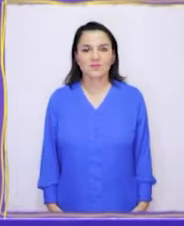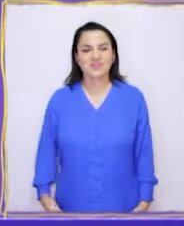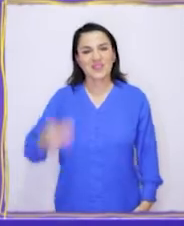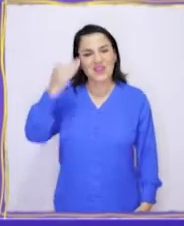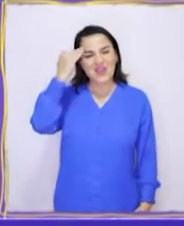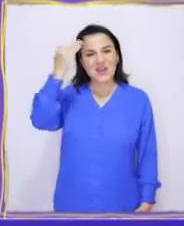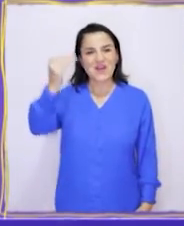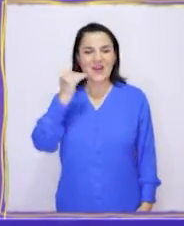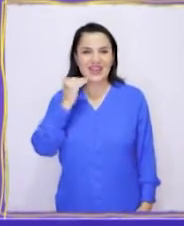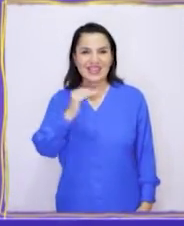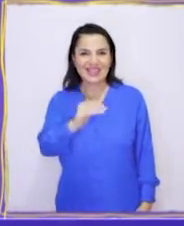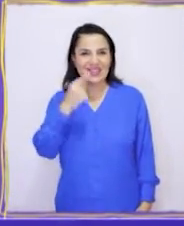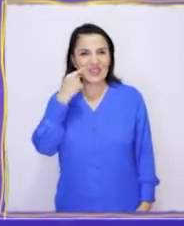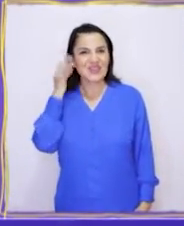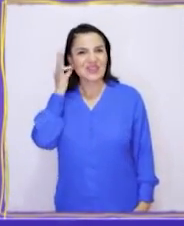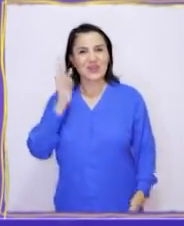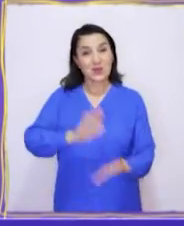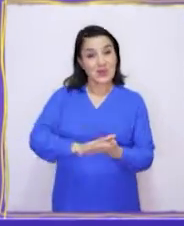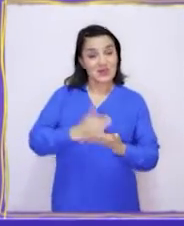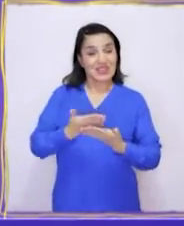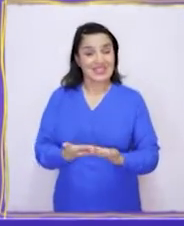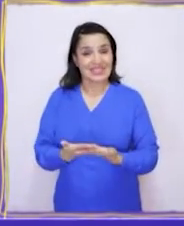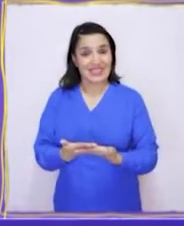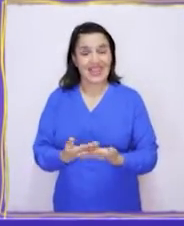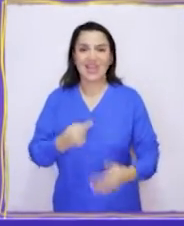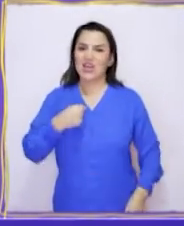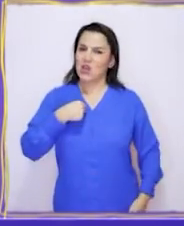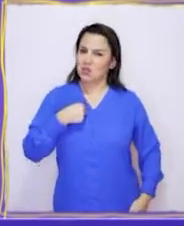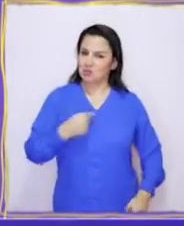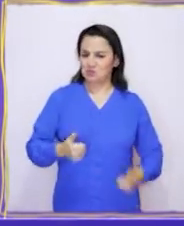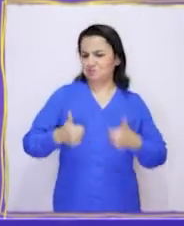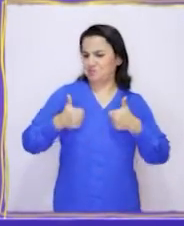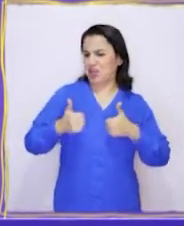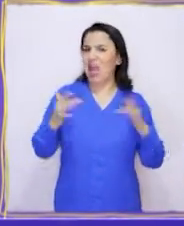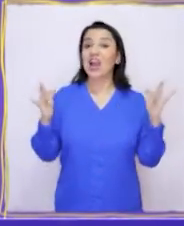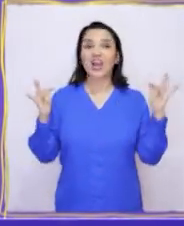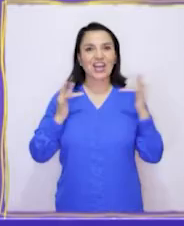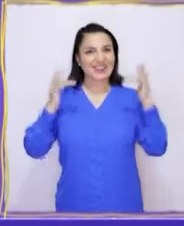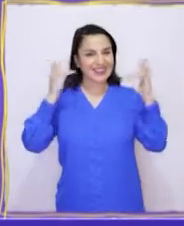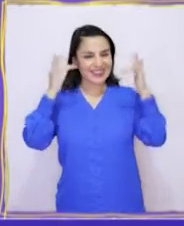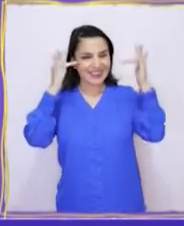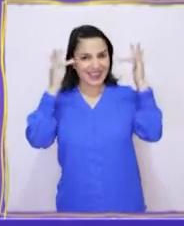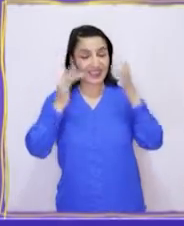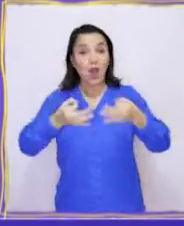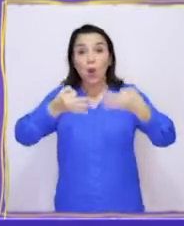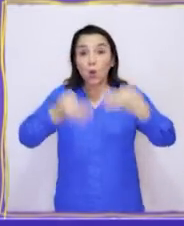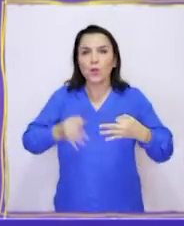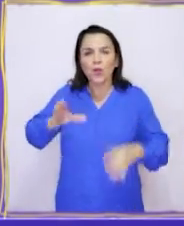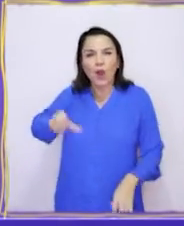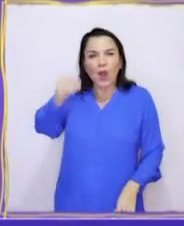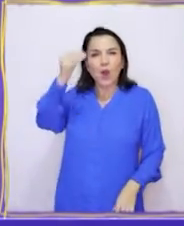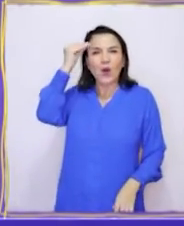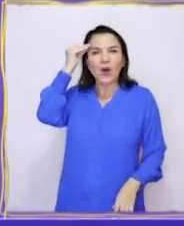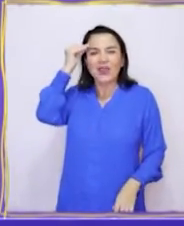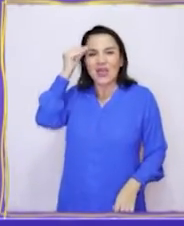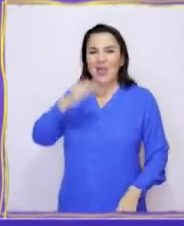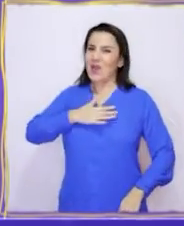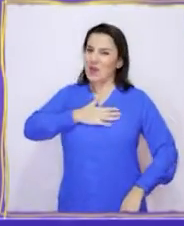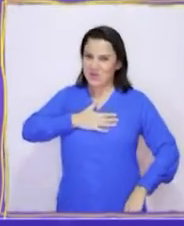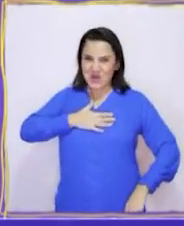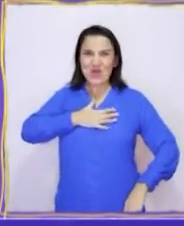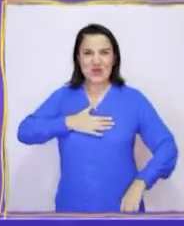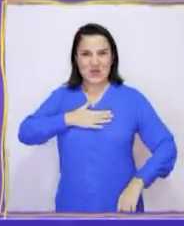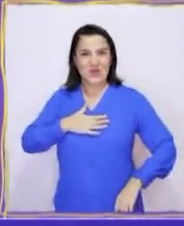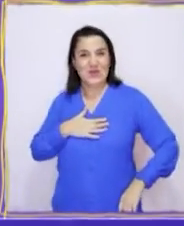¡Hola niños y niñas! ¿Cómo están? Yo estoy súper contenta. Justo me estaba acordando de lo mucho que me